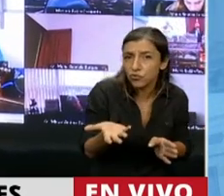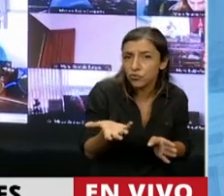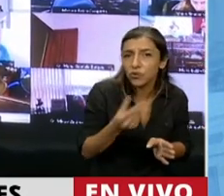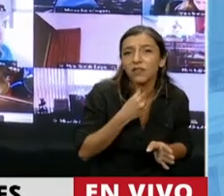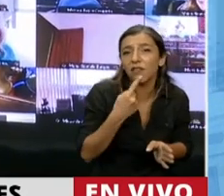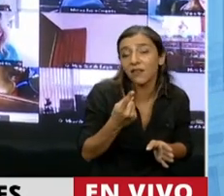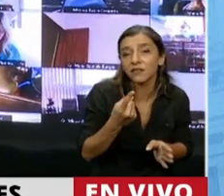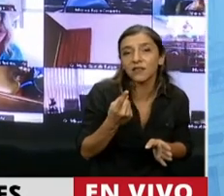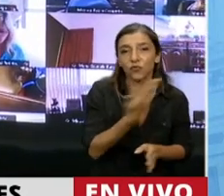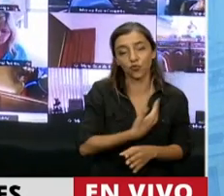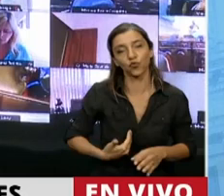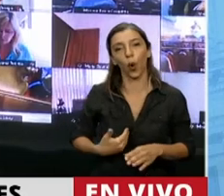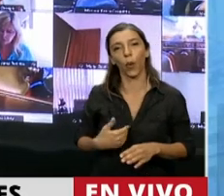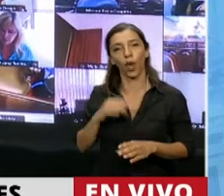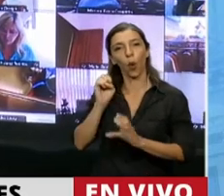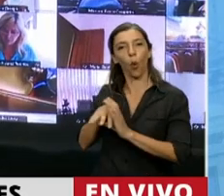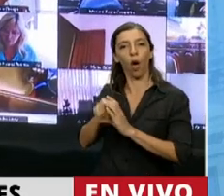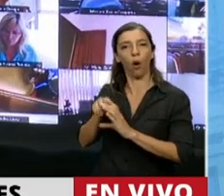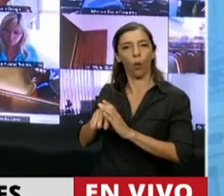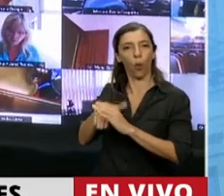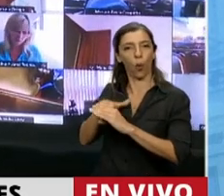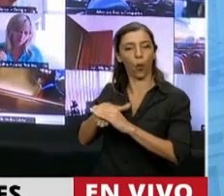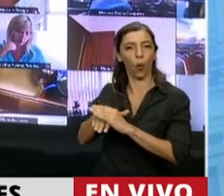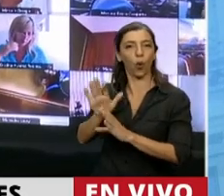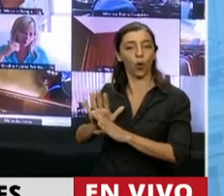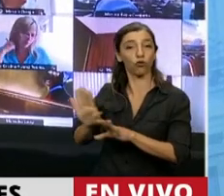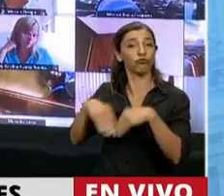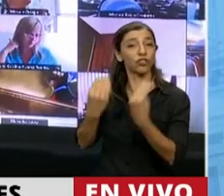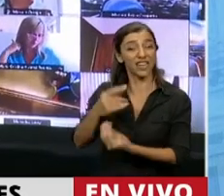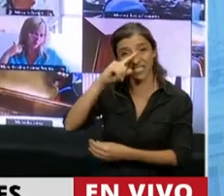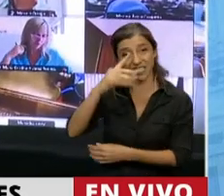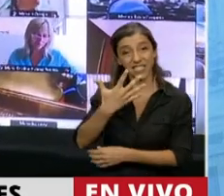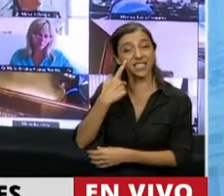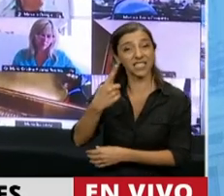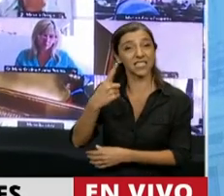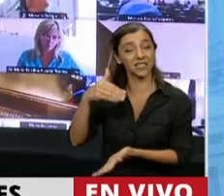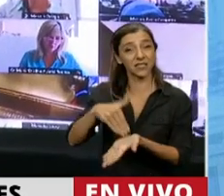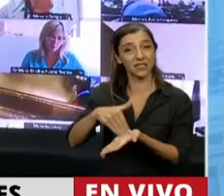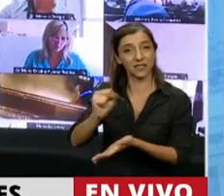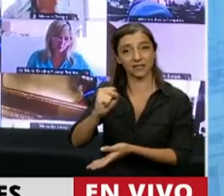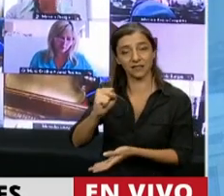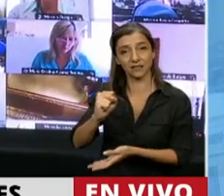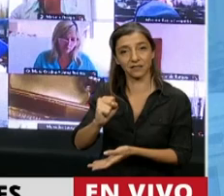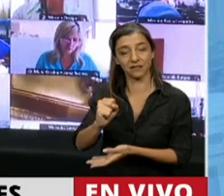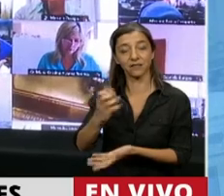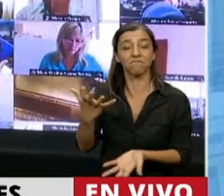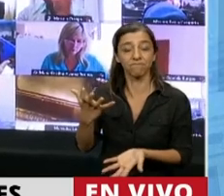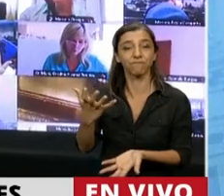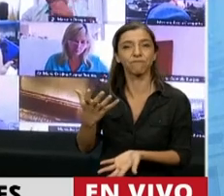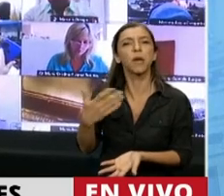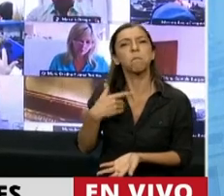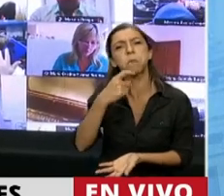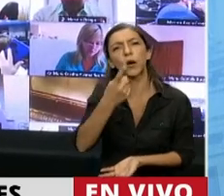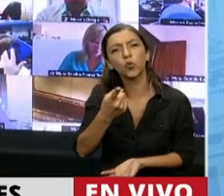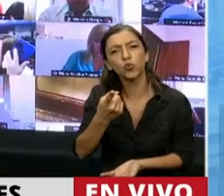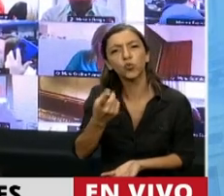gusta decir a Guzmán, 75.000 millones de pesos, por supuesto. ¿Para dónde fue eso? Para pagar la